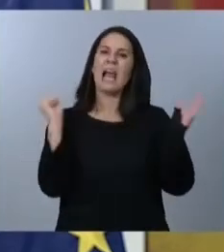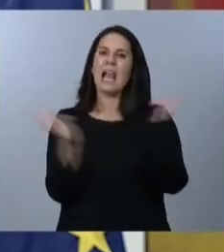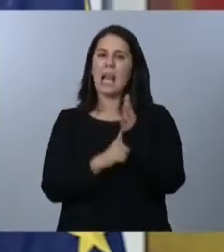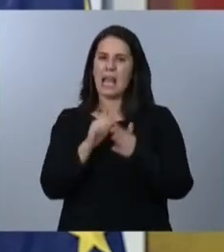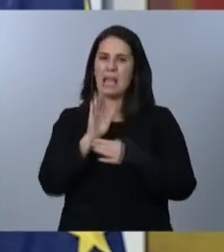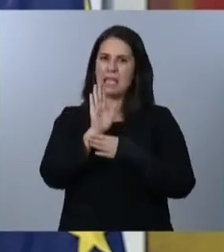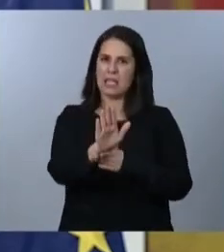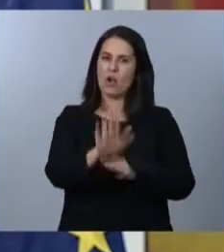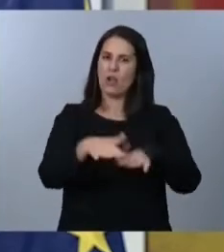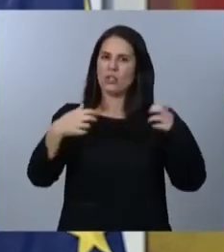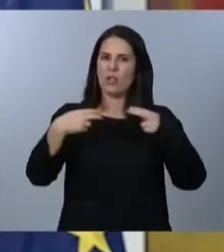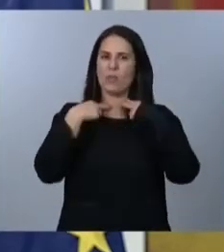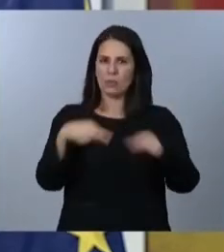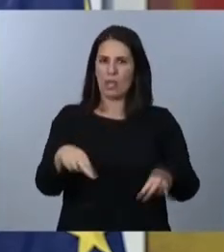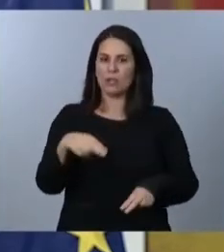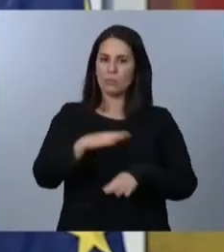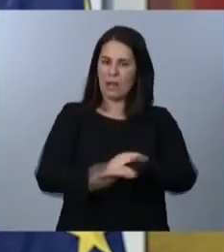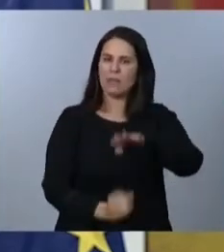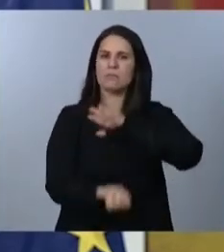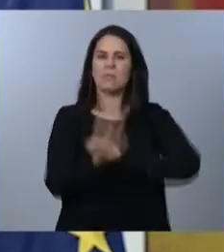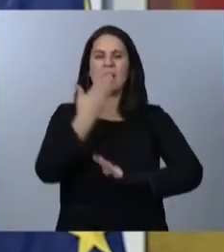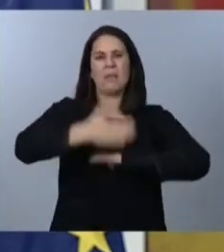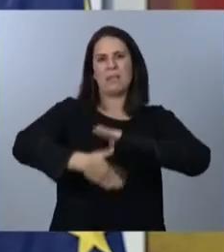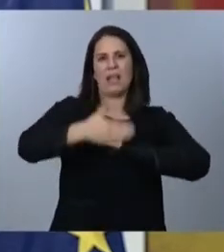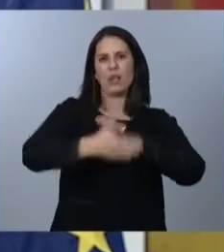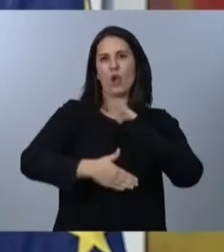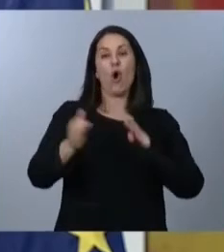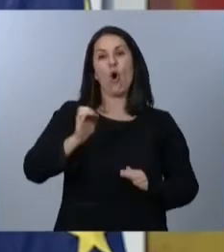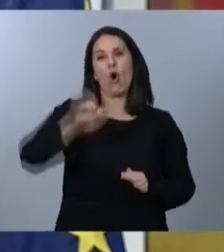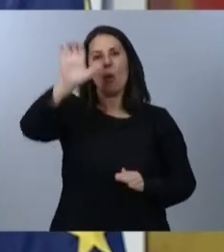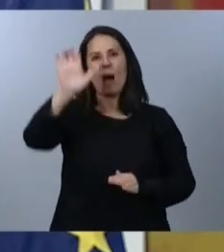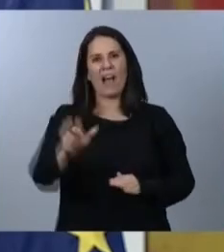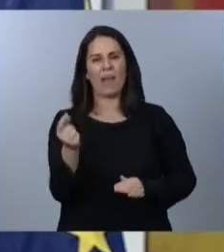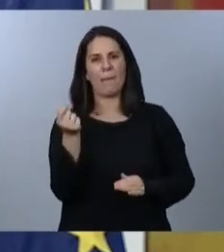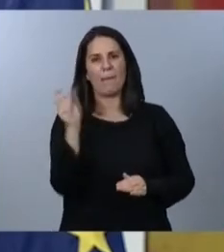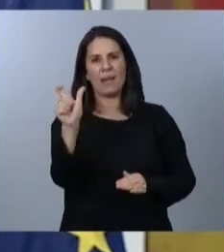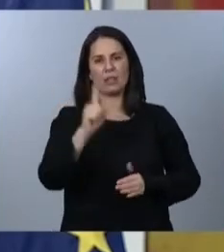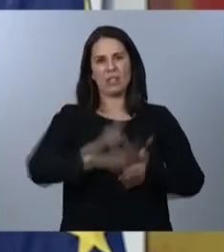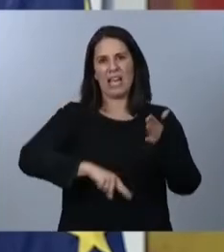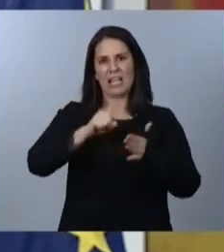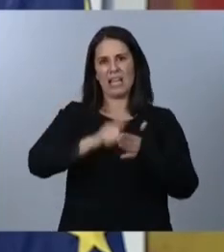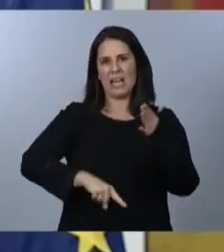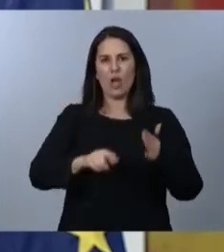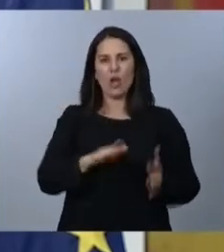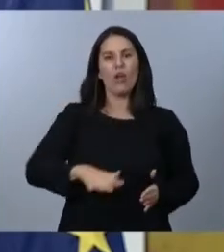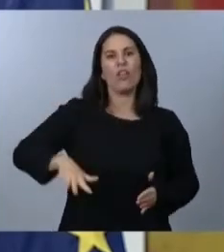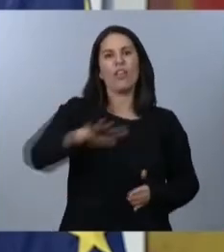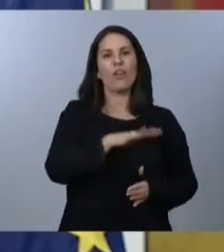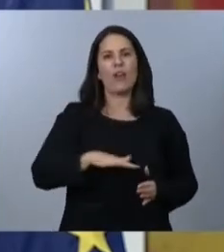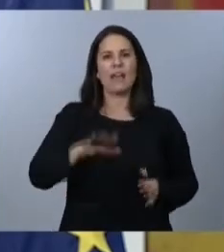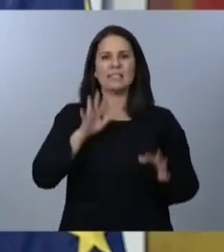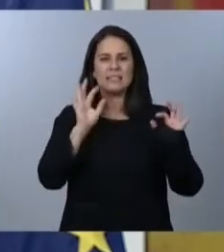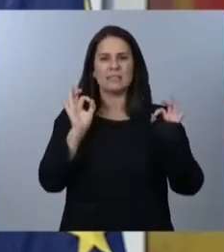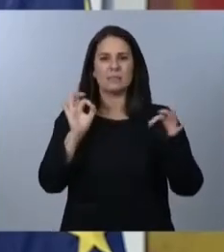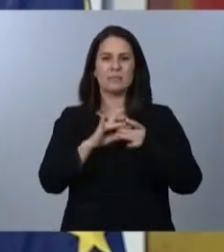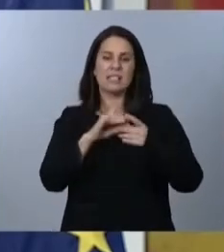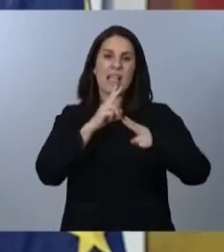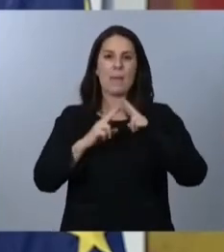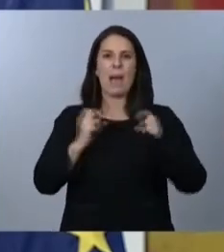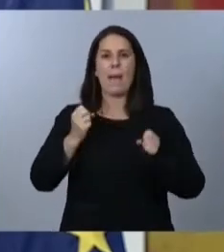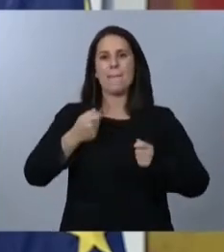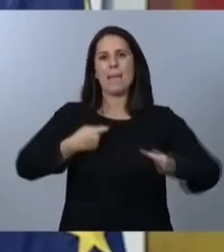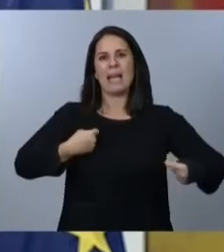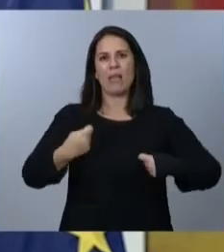establecer mecanismos de limitación o de bajada de los precios del alquiler en zonas de mercado tensionado, tanto en los nuevos contratos